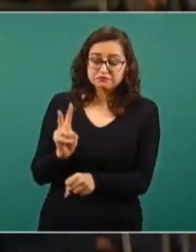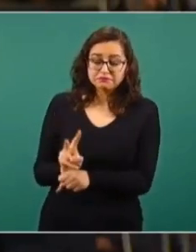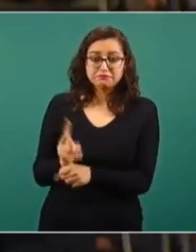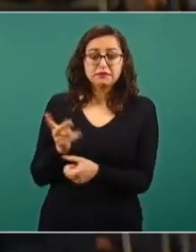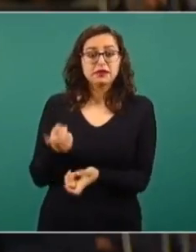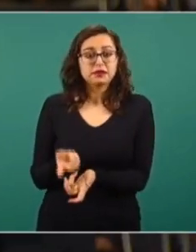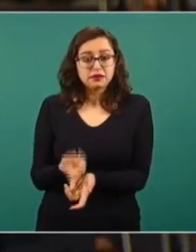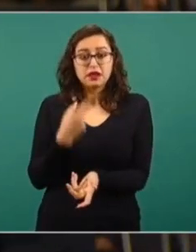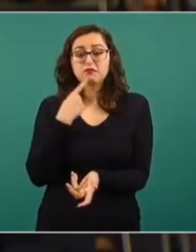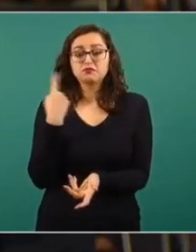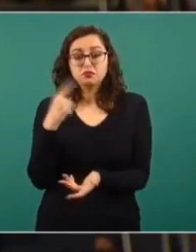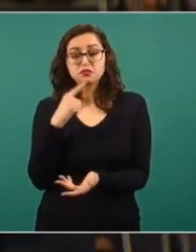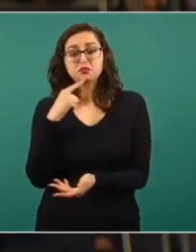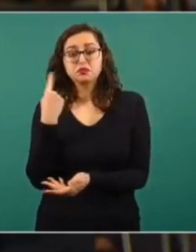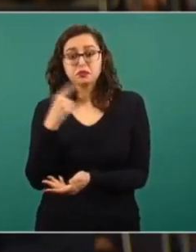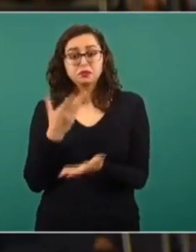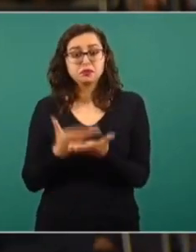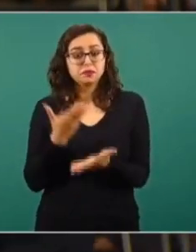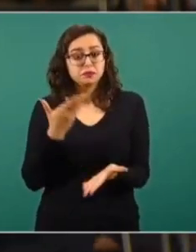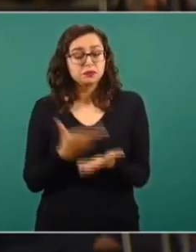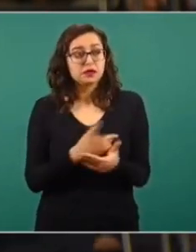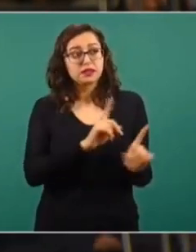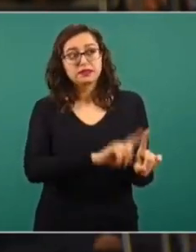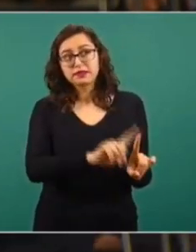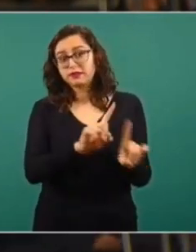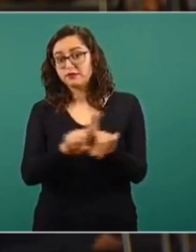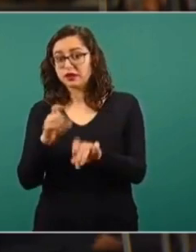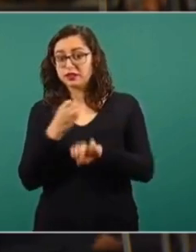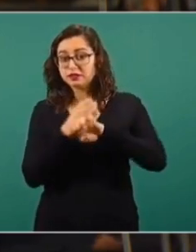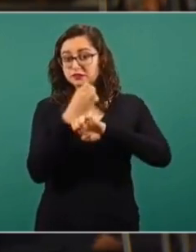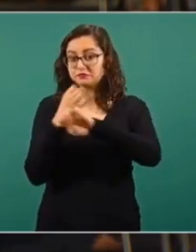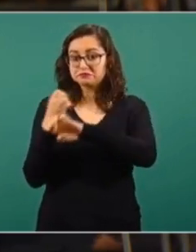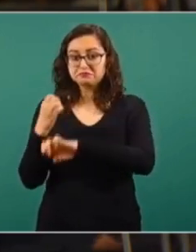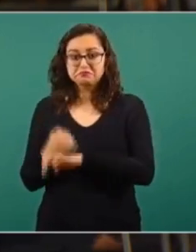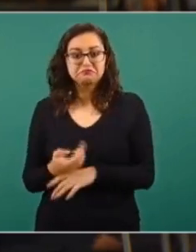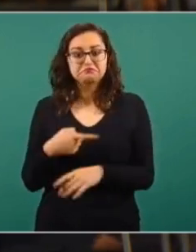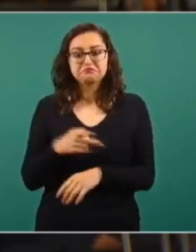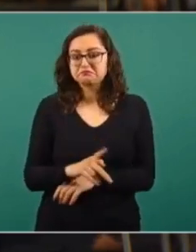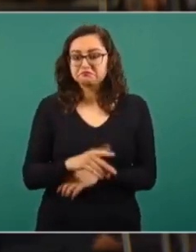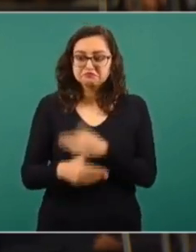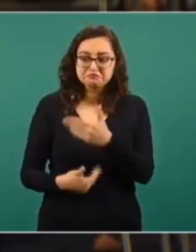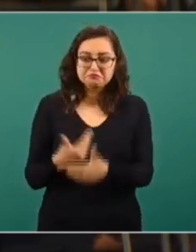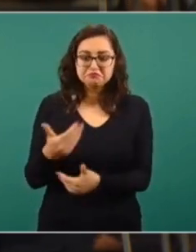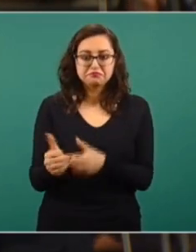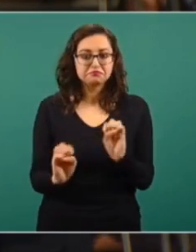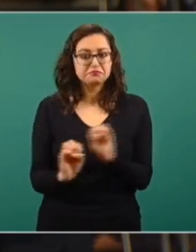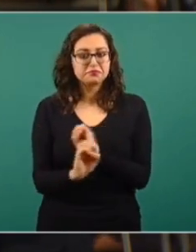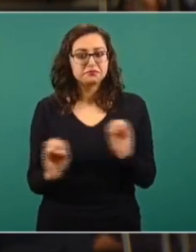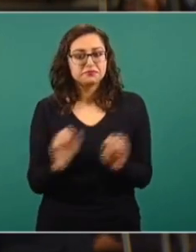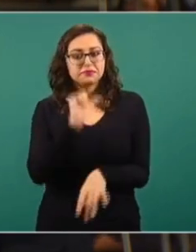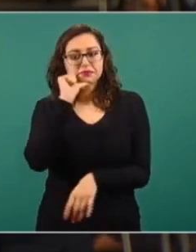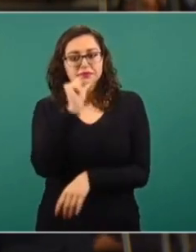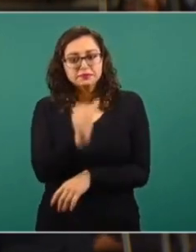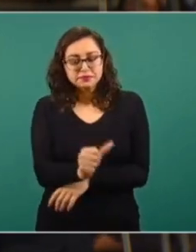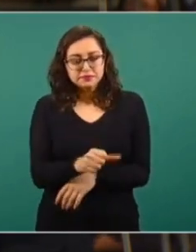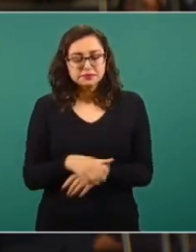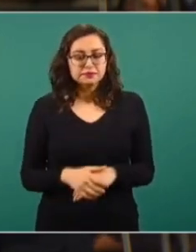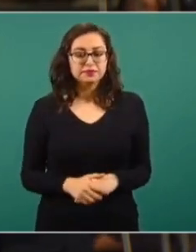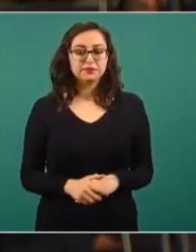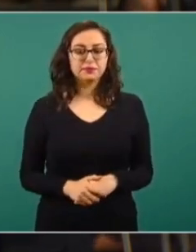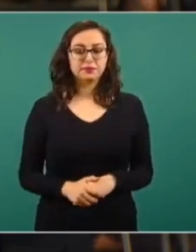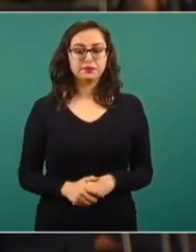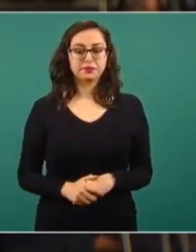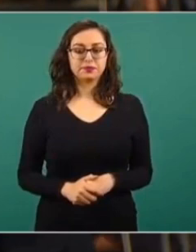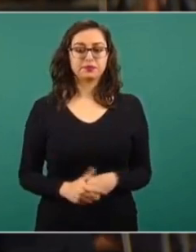tienen denuncias de varios estados de la República, pero aún así no hay avance. ¿Qué responde, presidente,